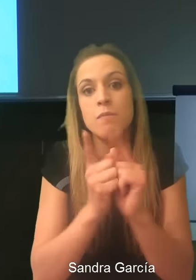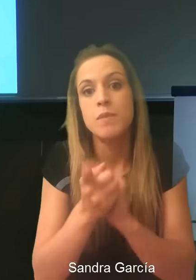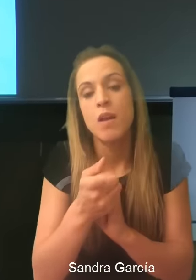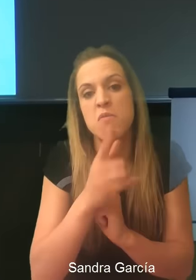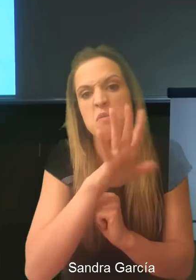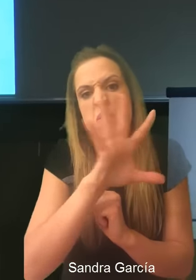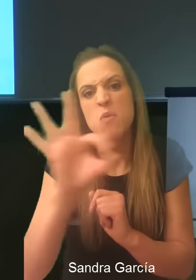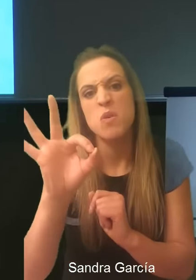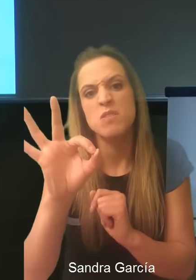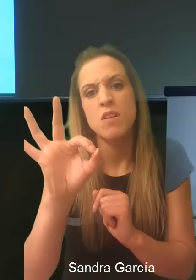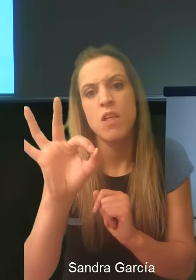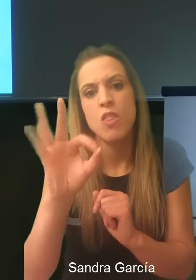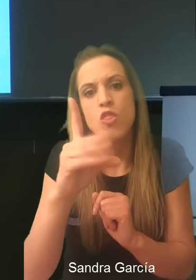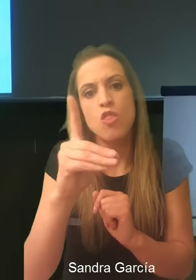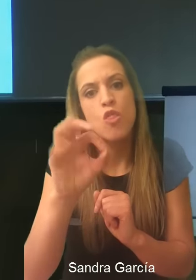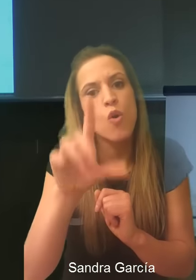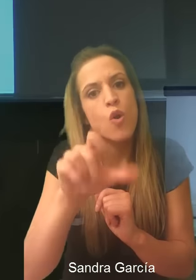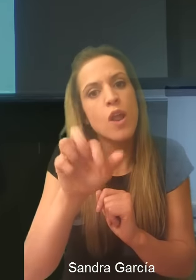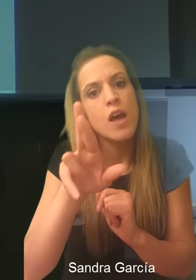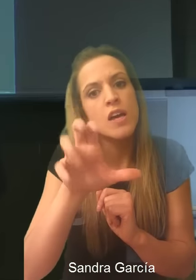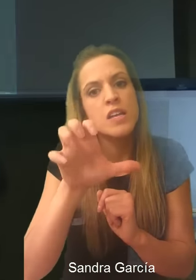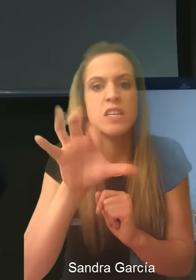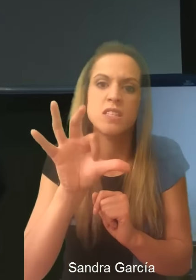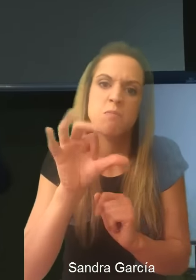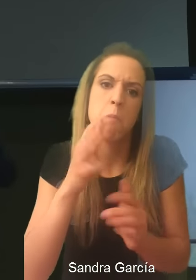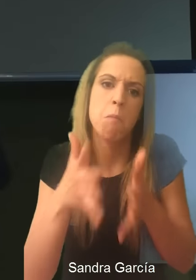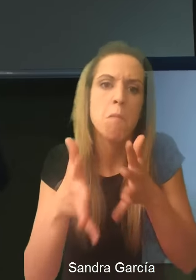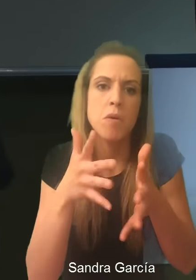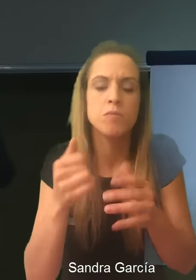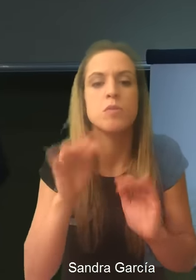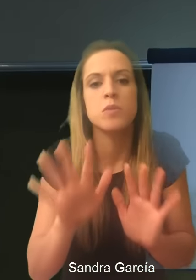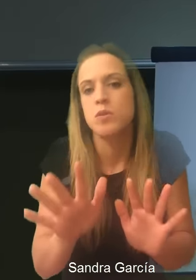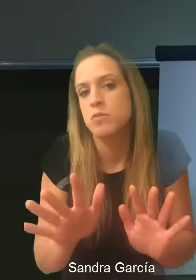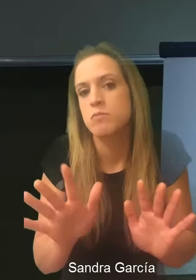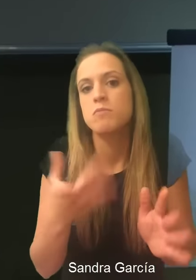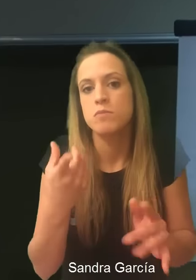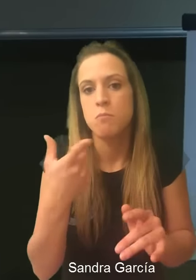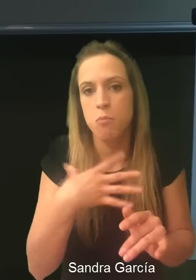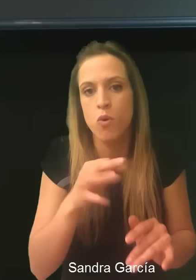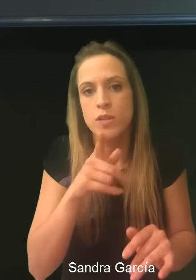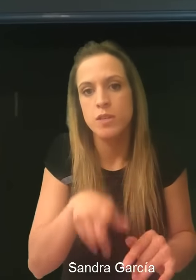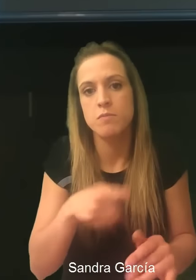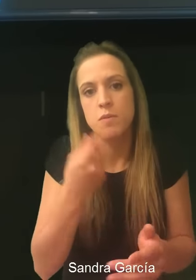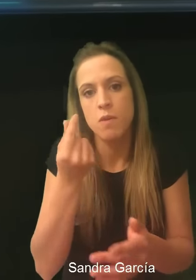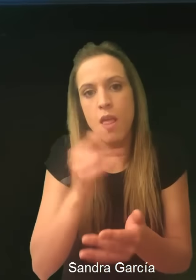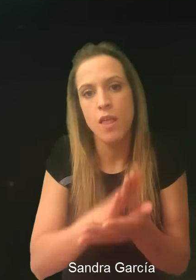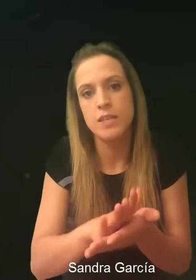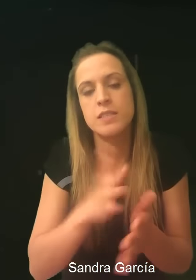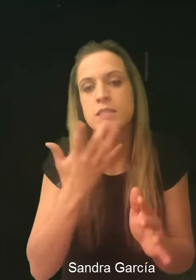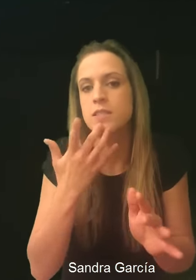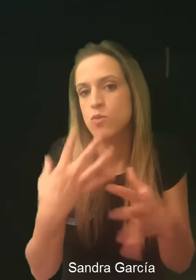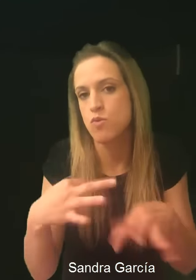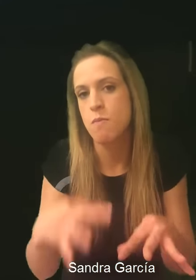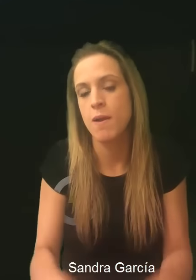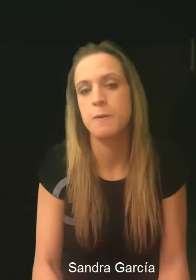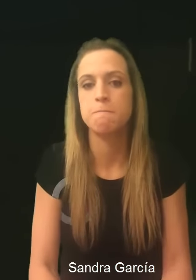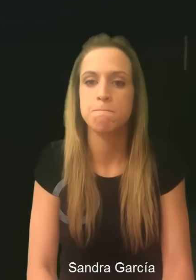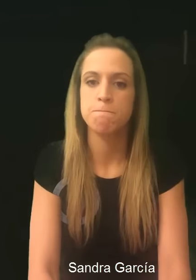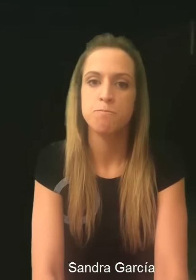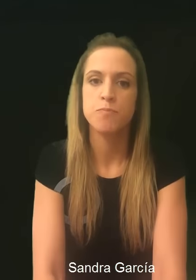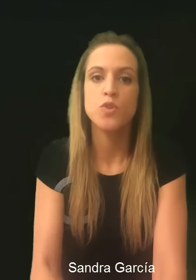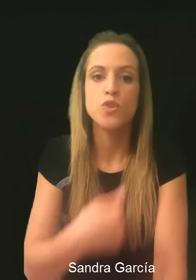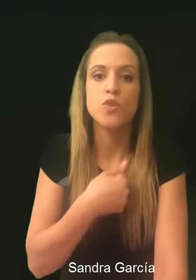50 dólares, pero bueno, es prácticamente gratuito. Todo cambia de color, todo, hay una luz diferente y es lo que quiero que